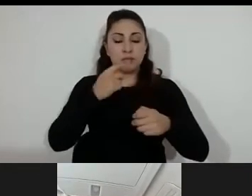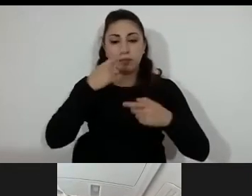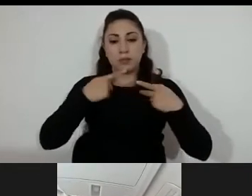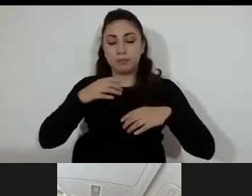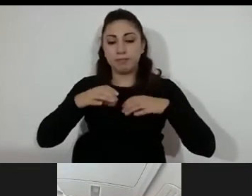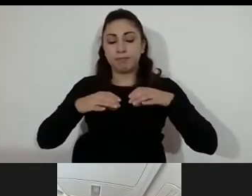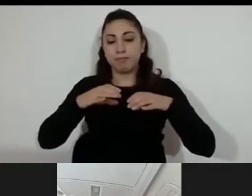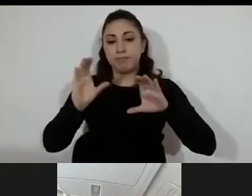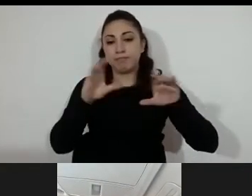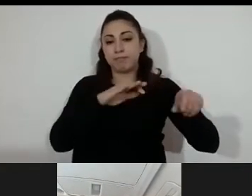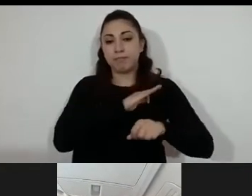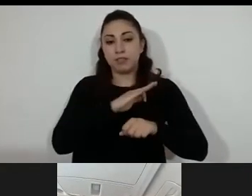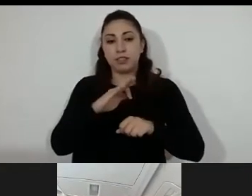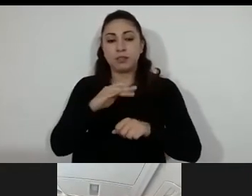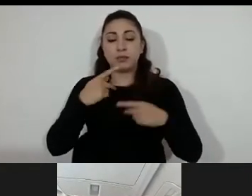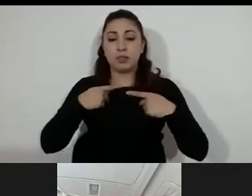levantando la mano.